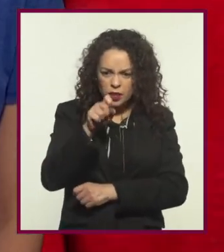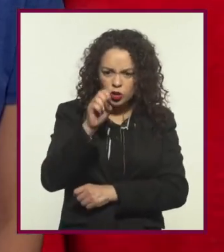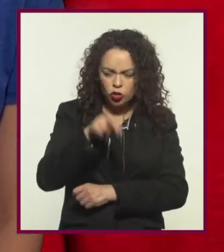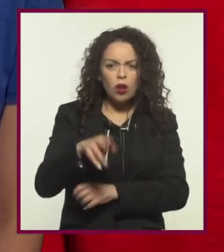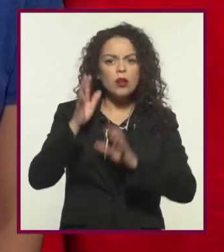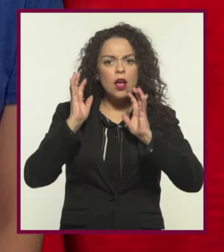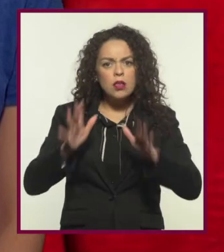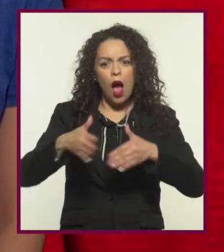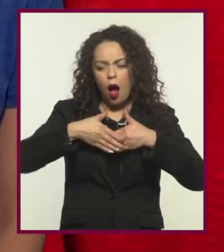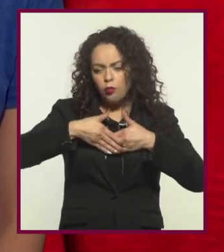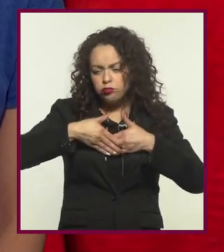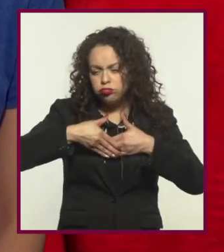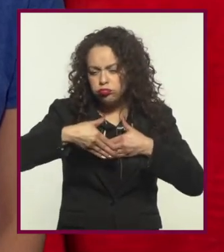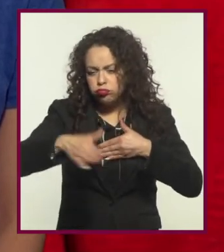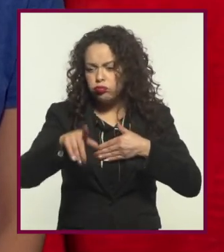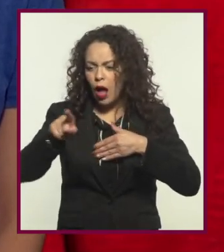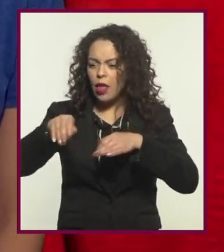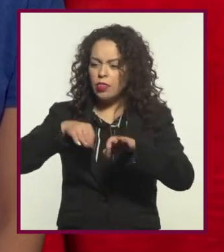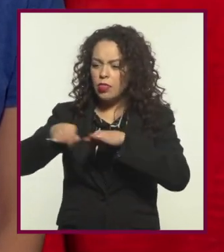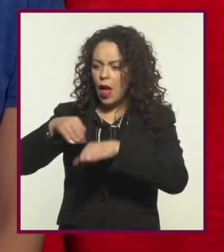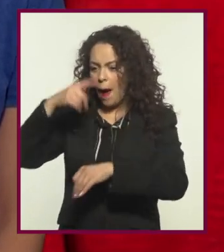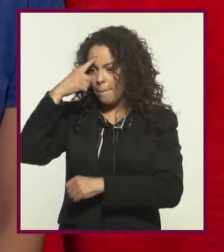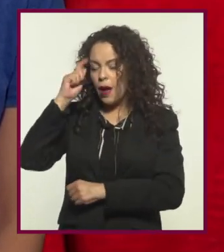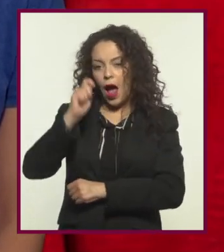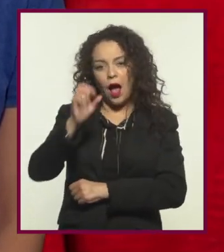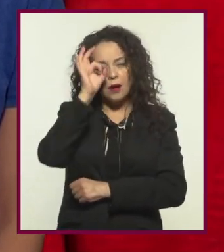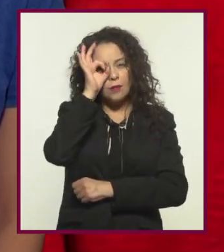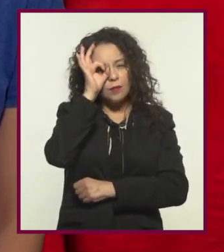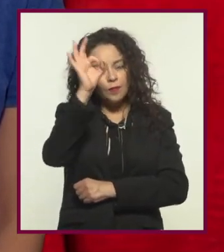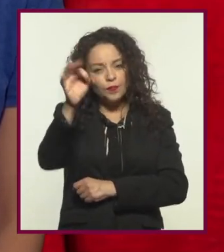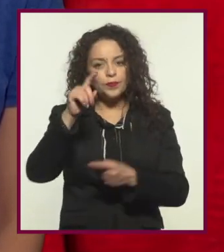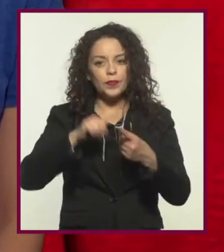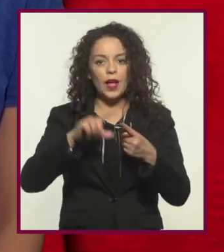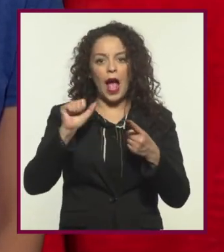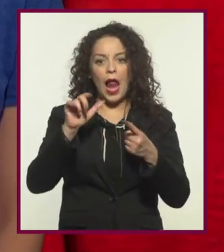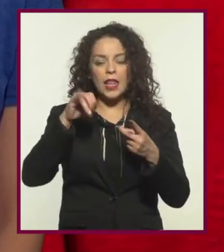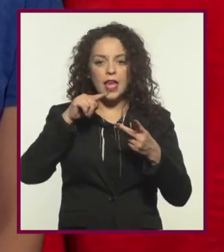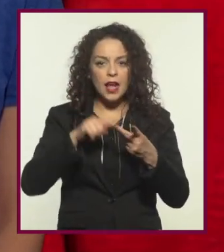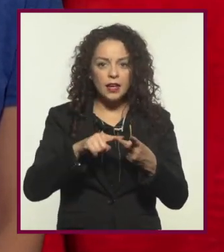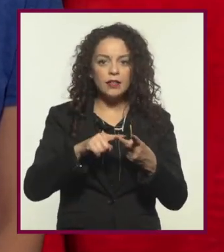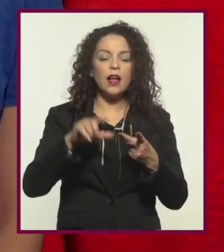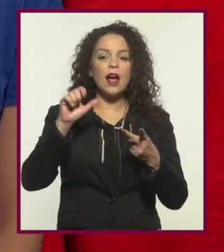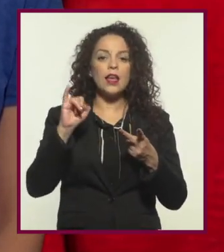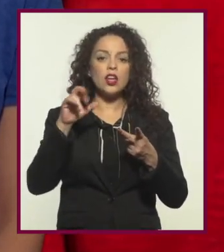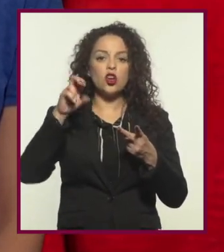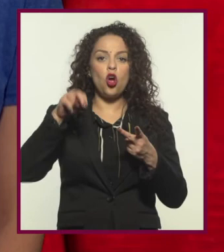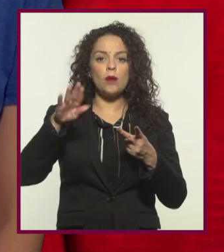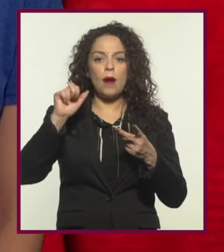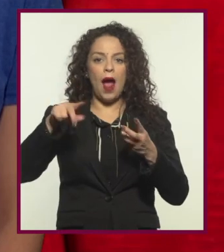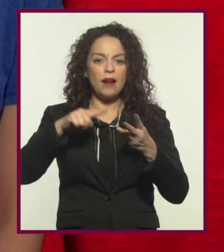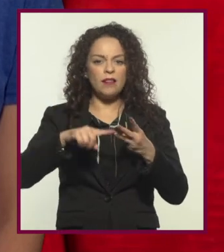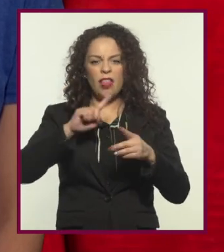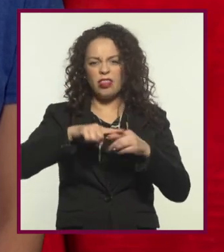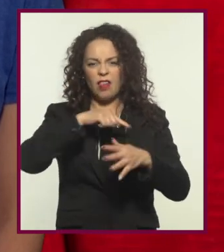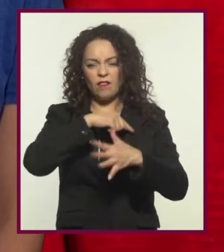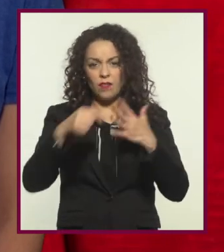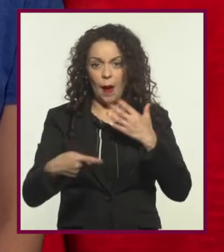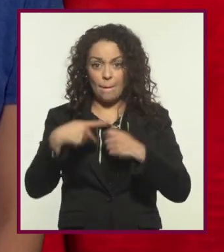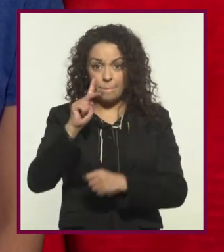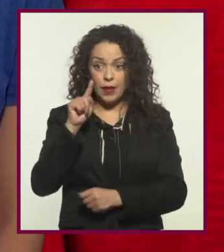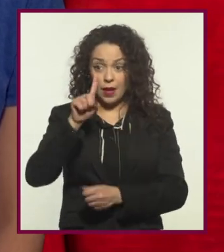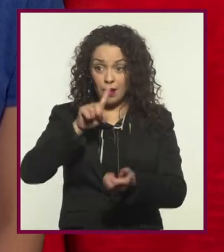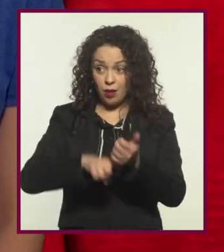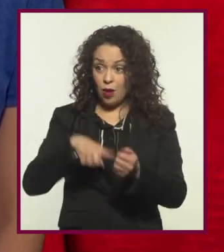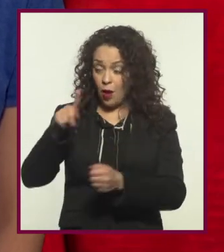Winston llevaba ya una brillante trayectoria con sus trabajos para Terminator, Aliens, Predator y Iron Man, pero